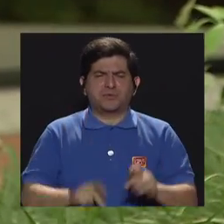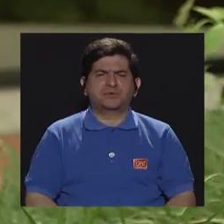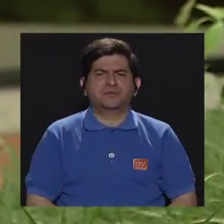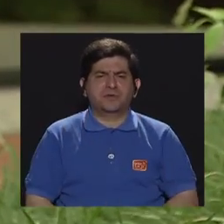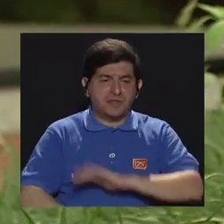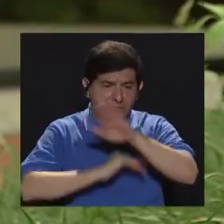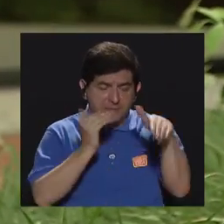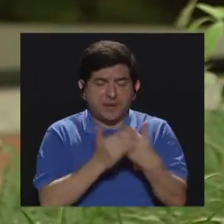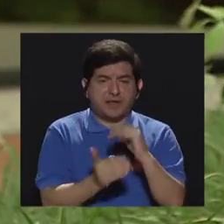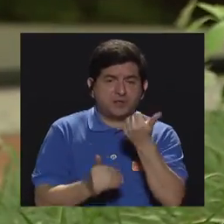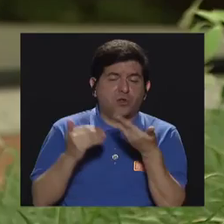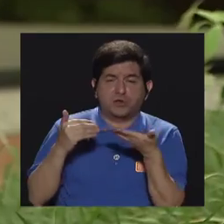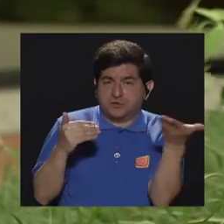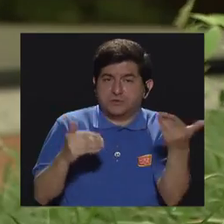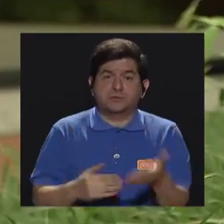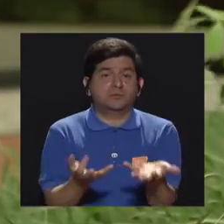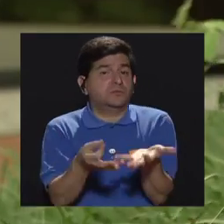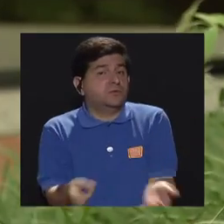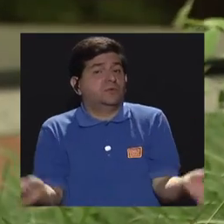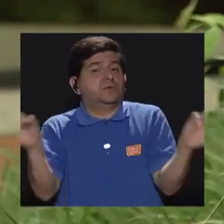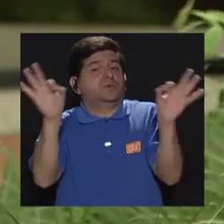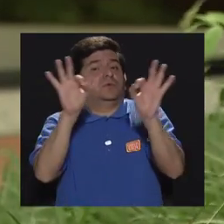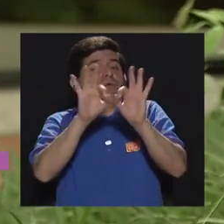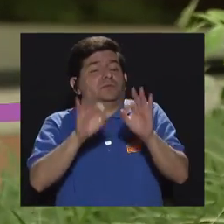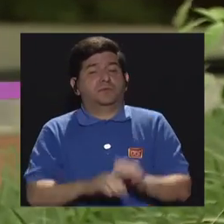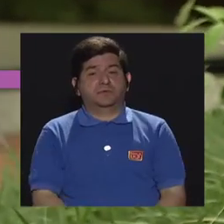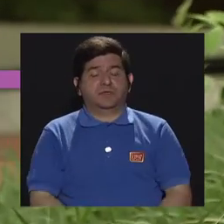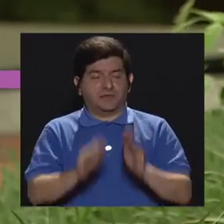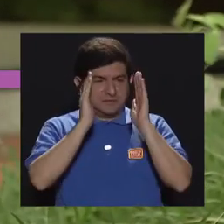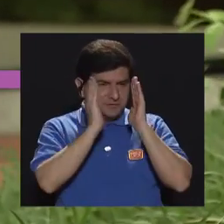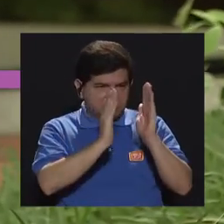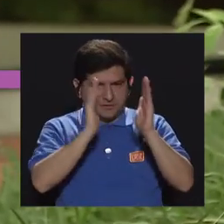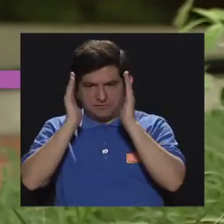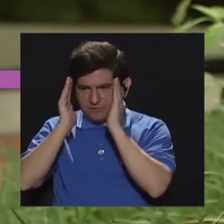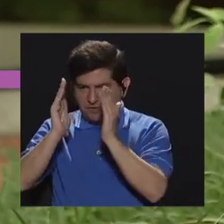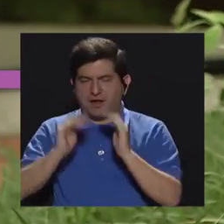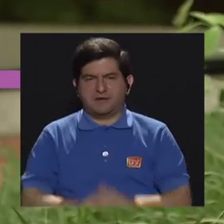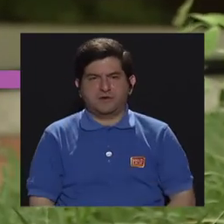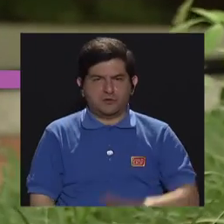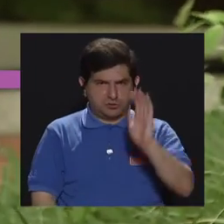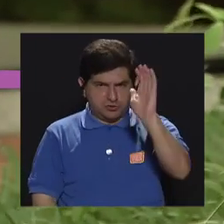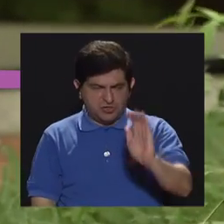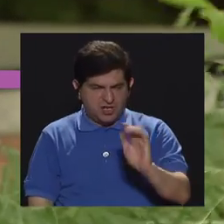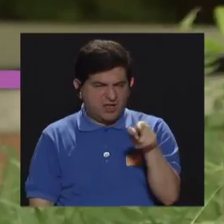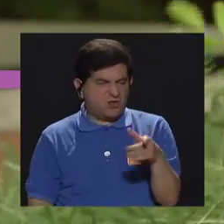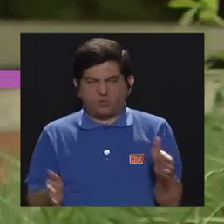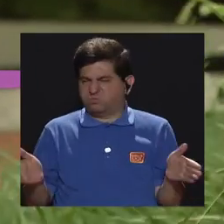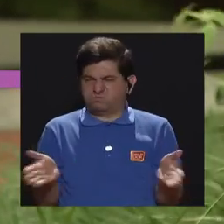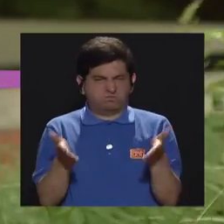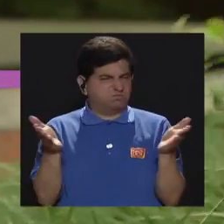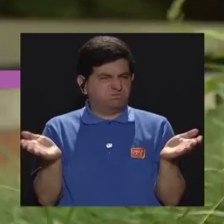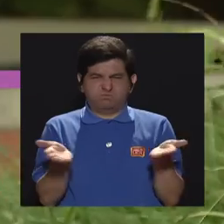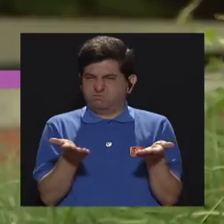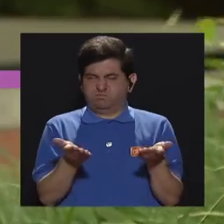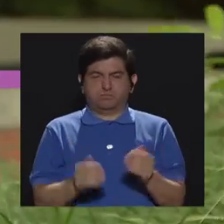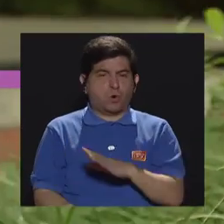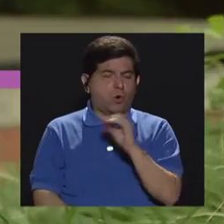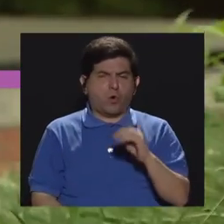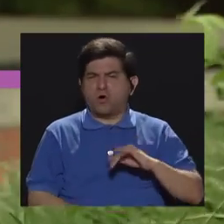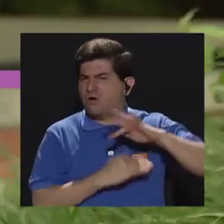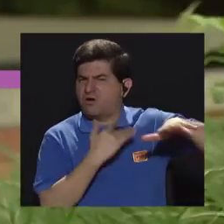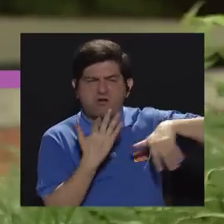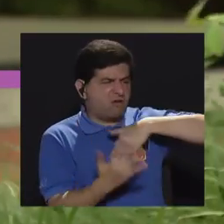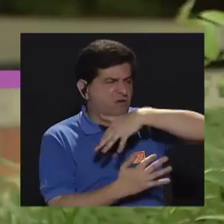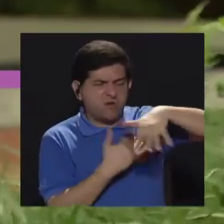¿verdad? Entonces, es muy importante ahí ver, en este caso, bueno, si el niño está desmotivado, si no hay una